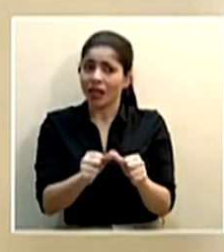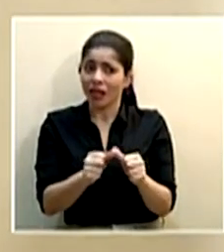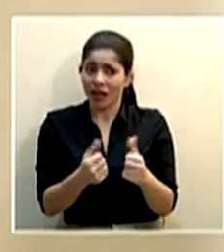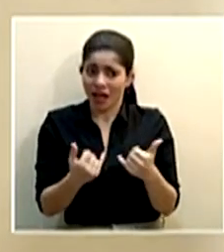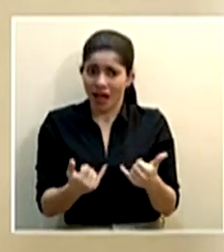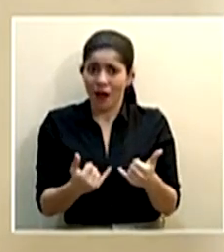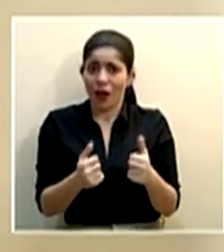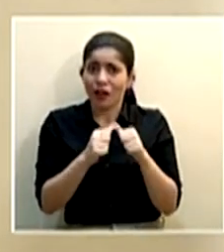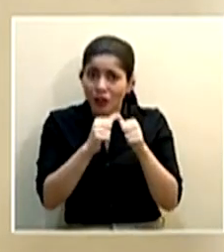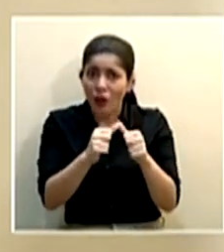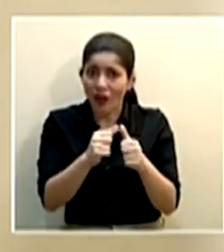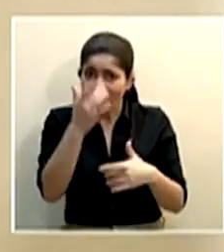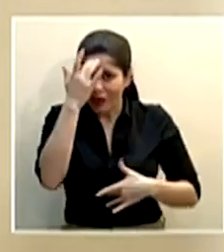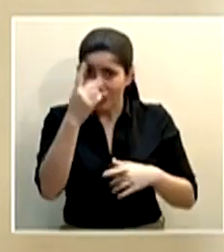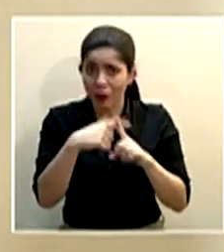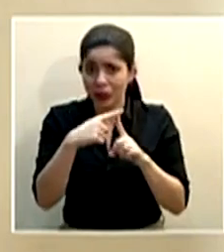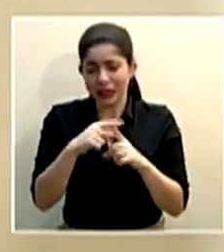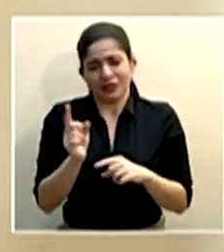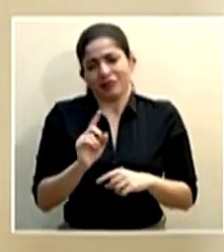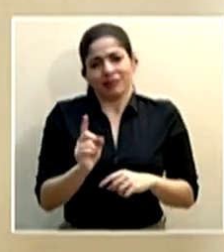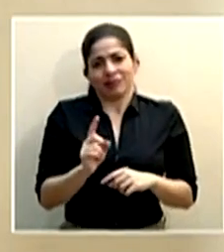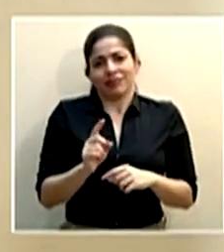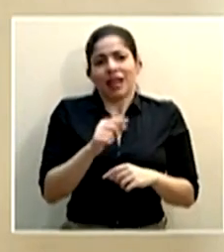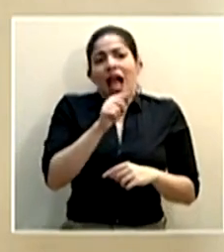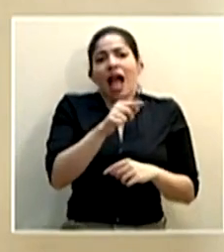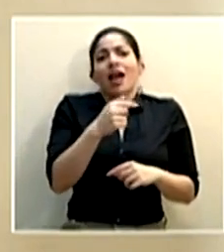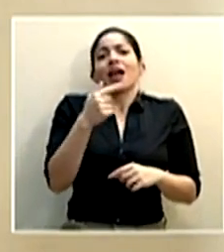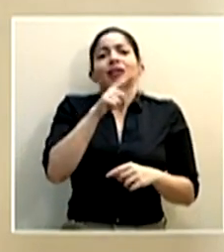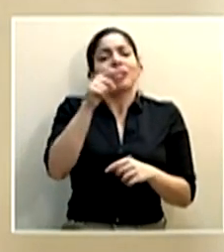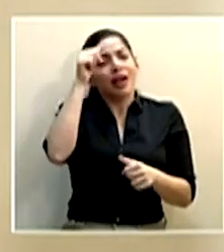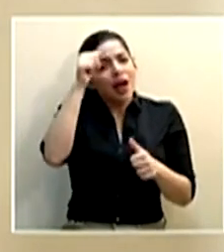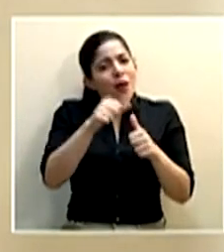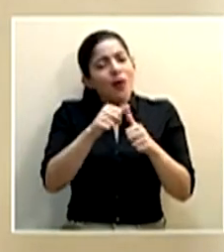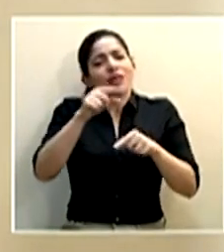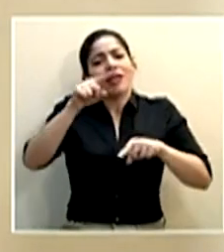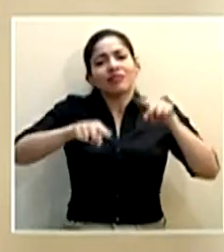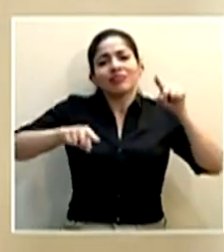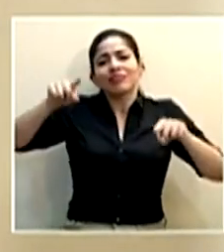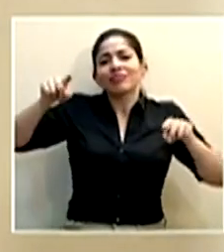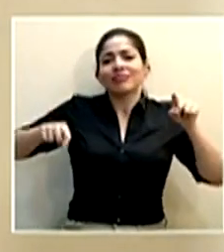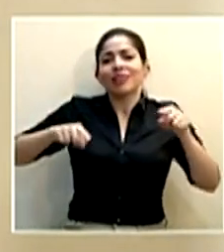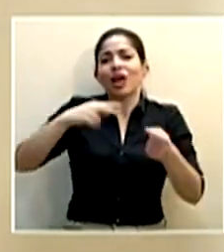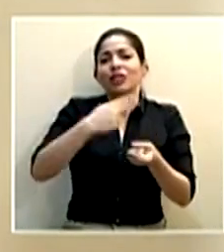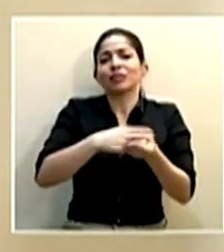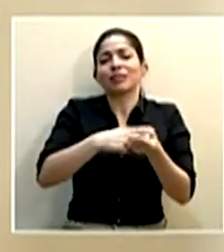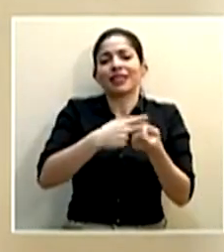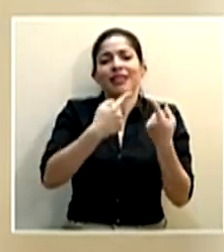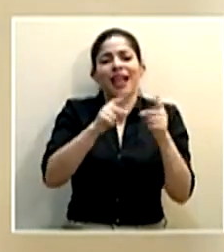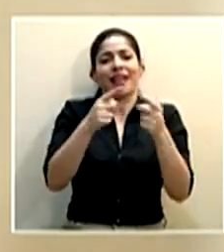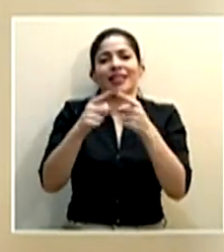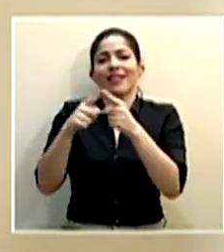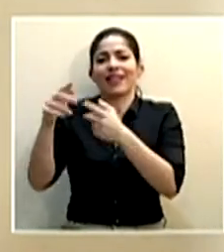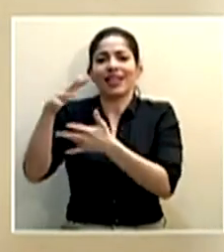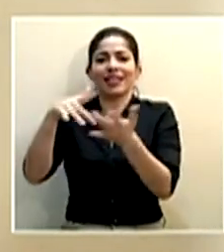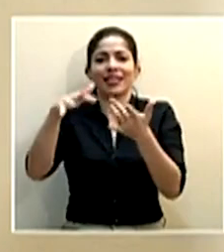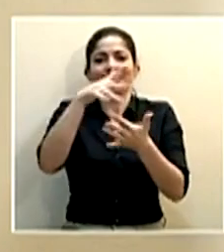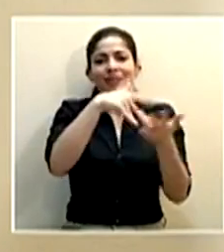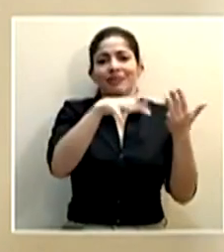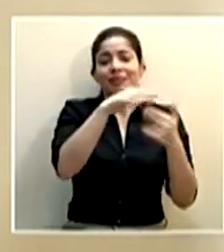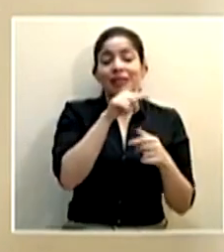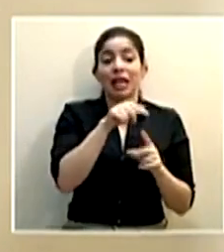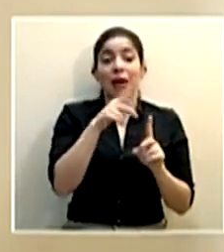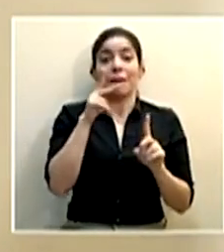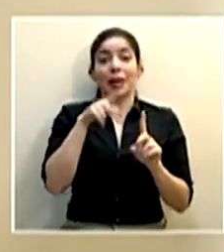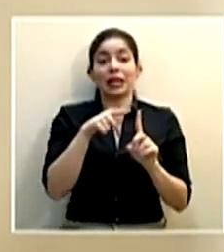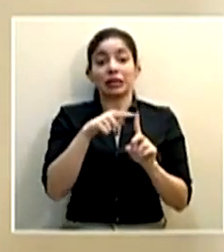están o continúan positivos. Ahí pues recordemos que hay diferentes dinámicas en los centros hospitalarios y en base en esa